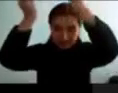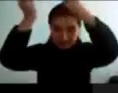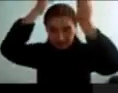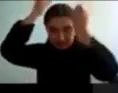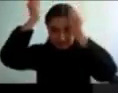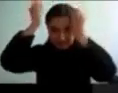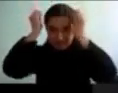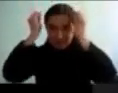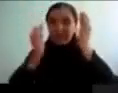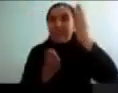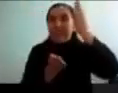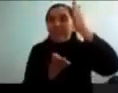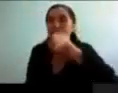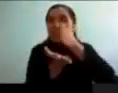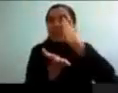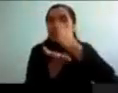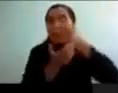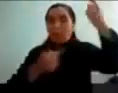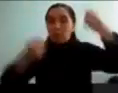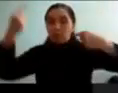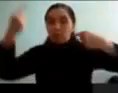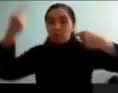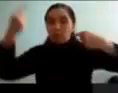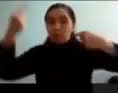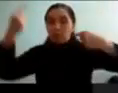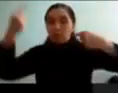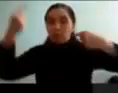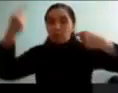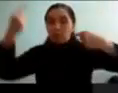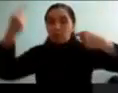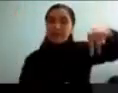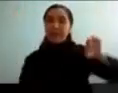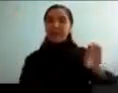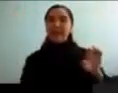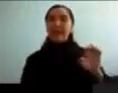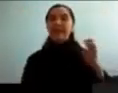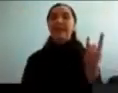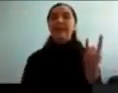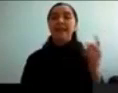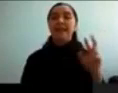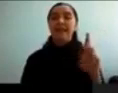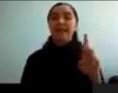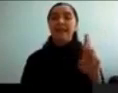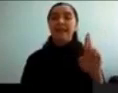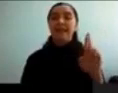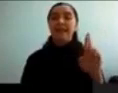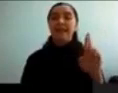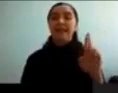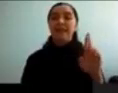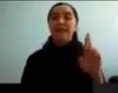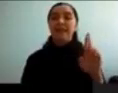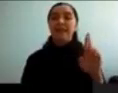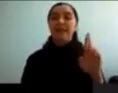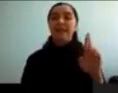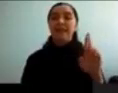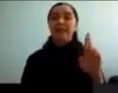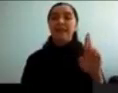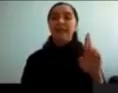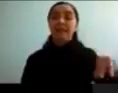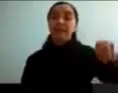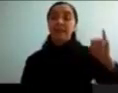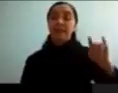neurotransmisores que se originan en este sistema activo de la sangre. Entonces, yo modulo cualquiera de estos núcleos o